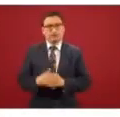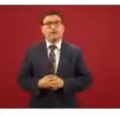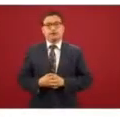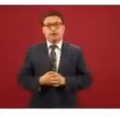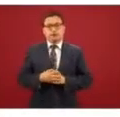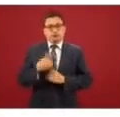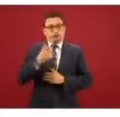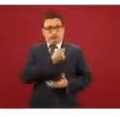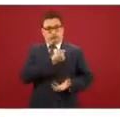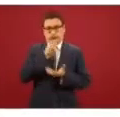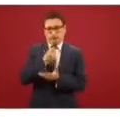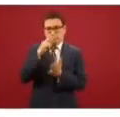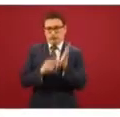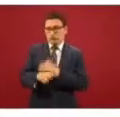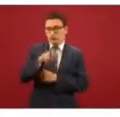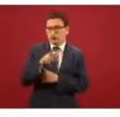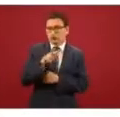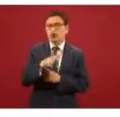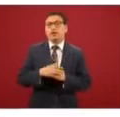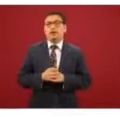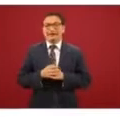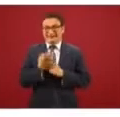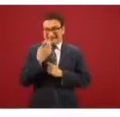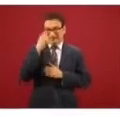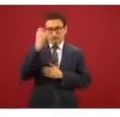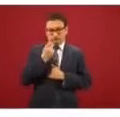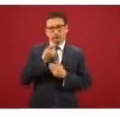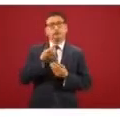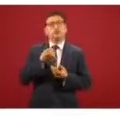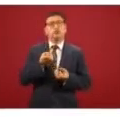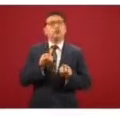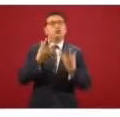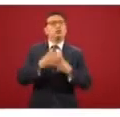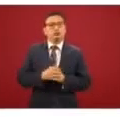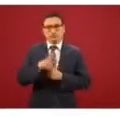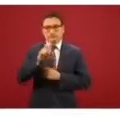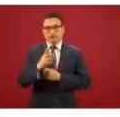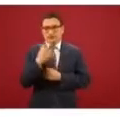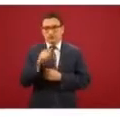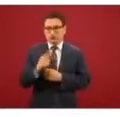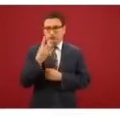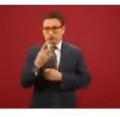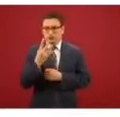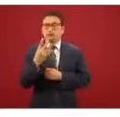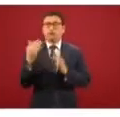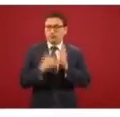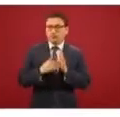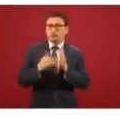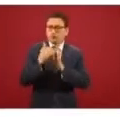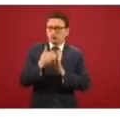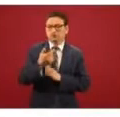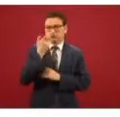inversión para 2018 de este programa era de 35.4 mil millones de pesos